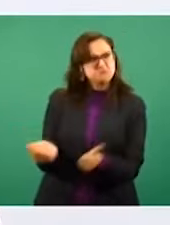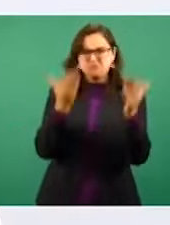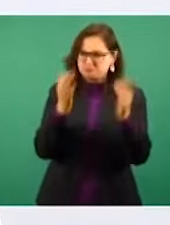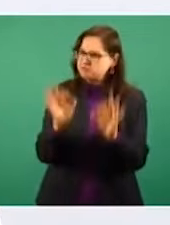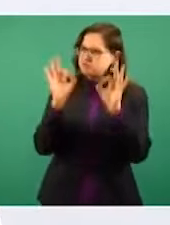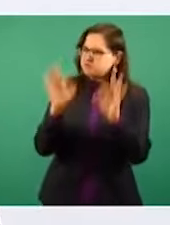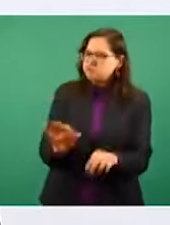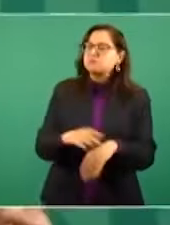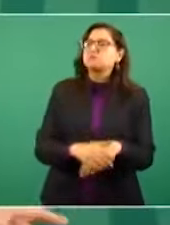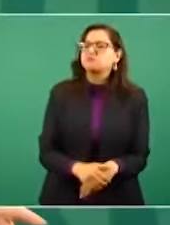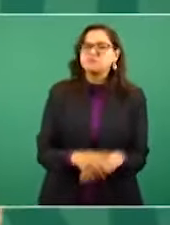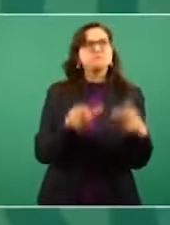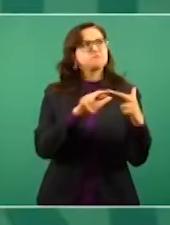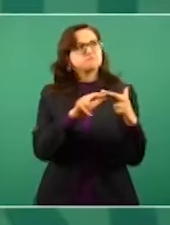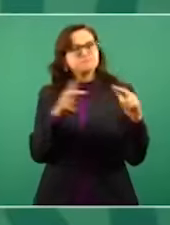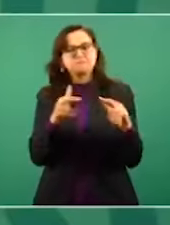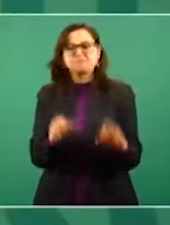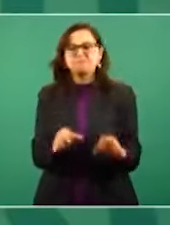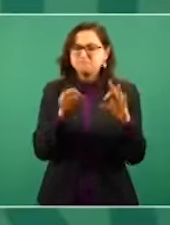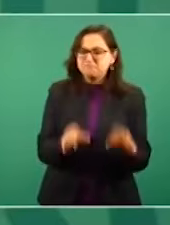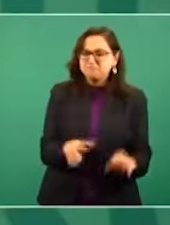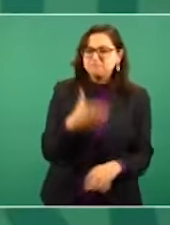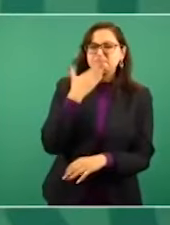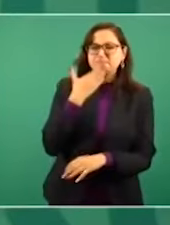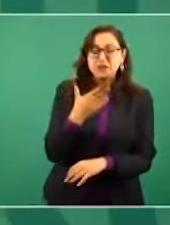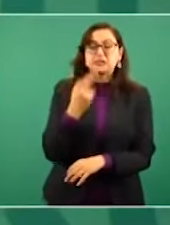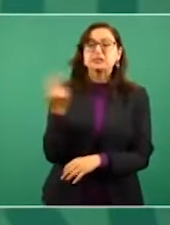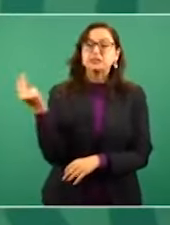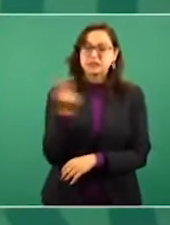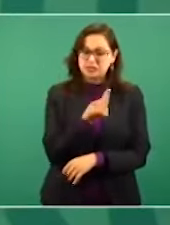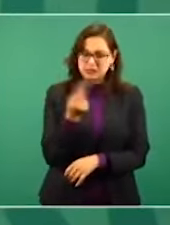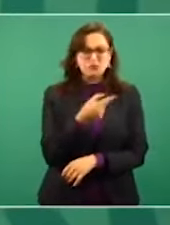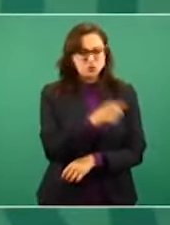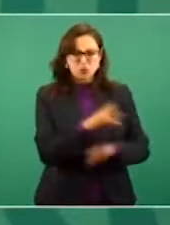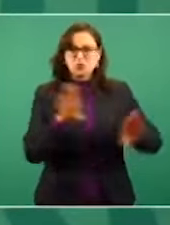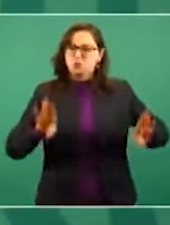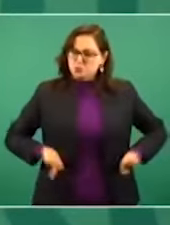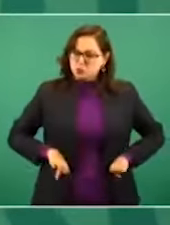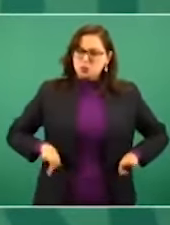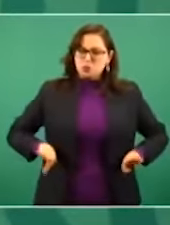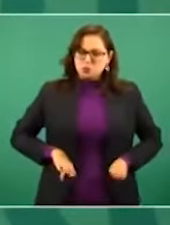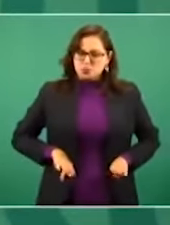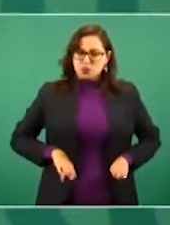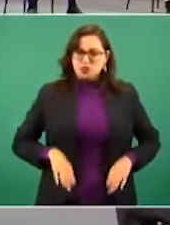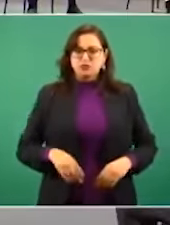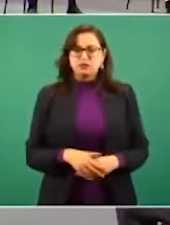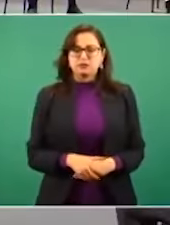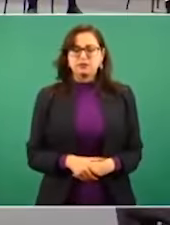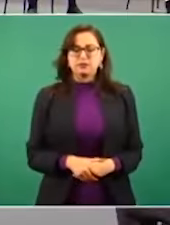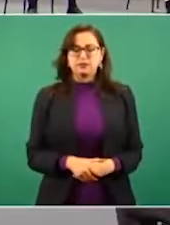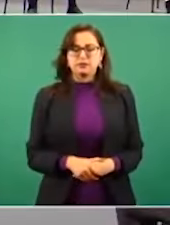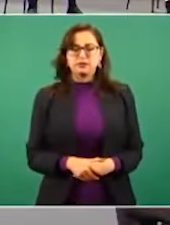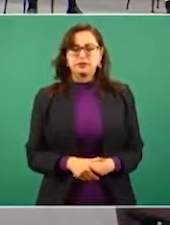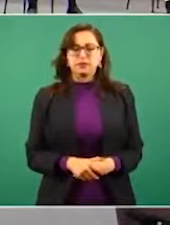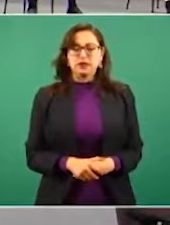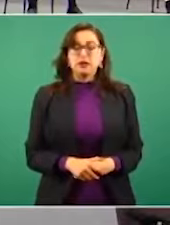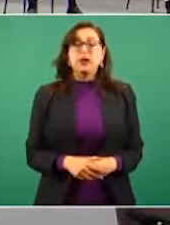y necesitamos una persona como Esteban. Quiero aprovechar también para